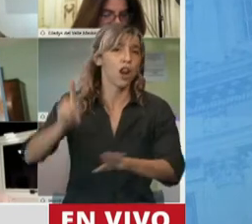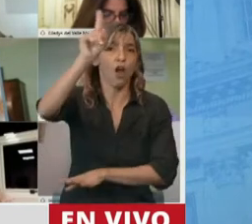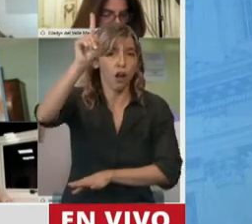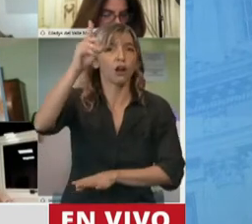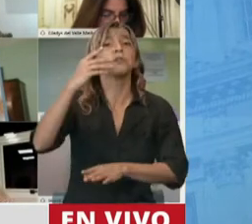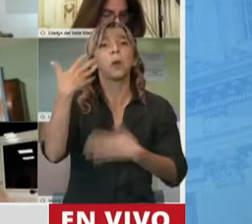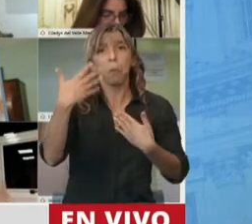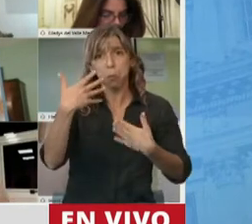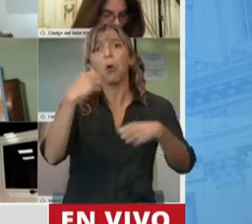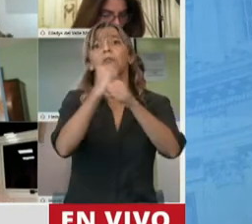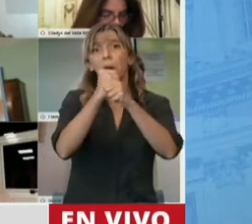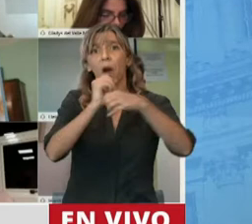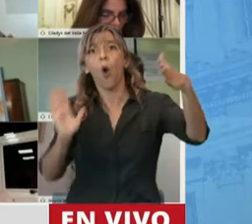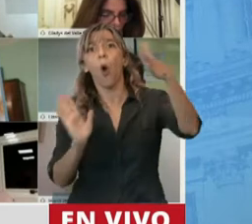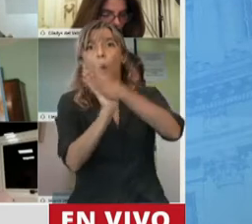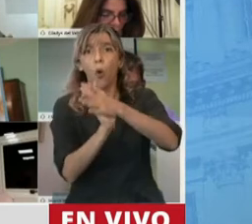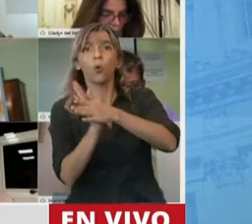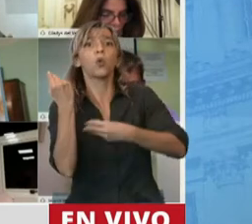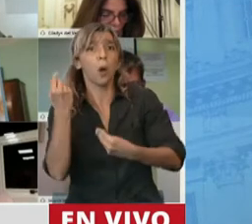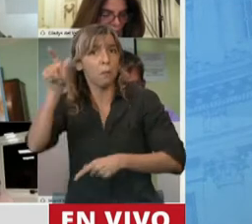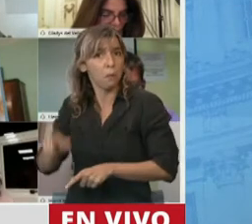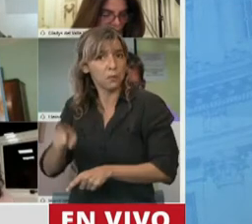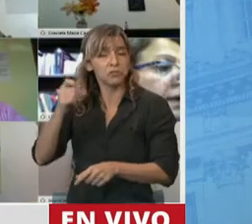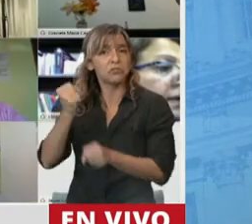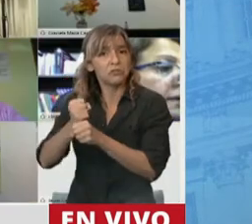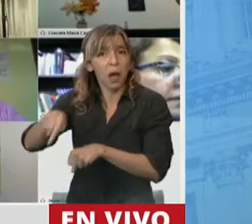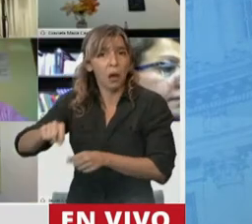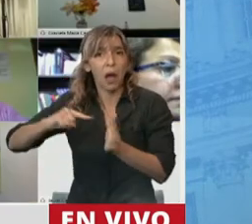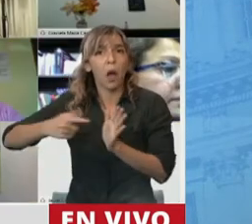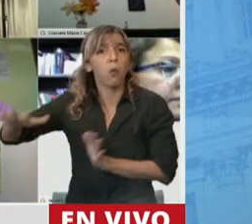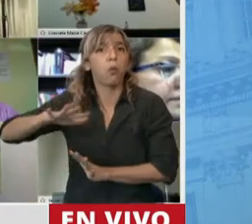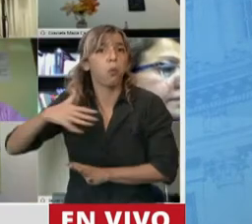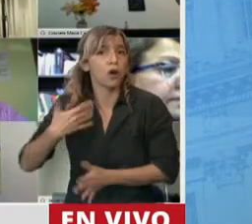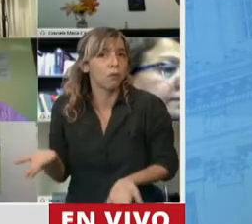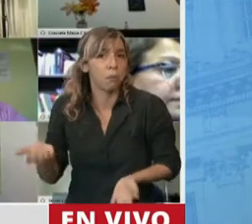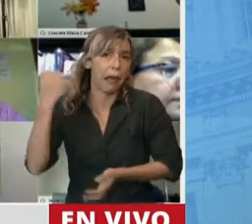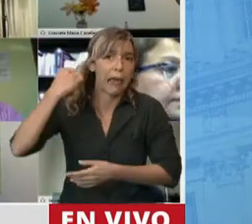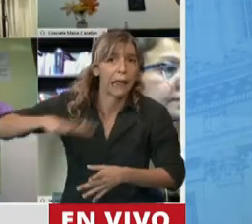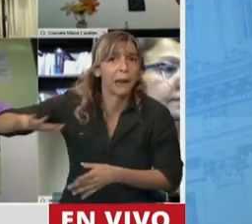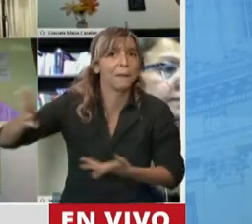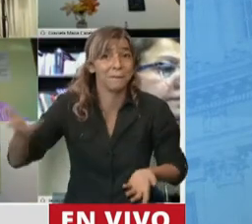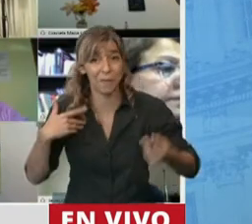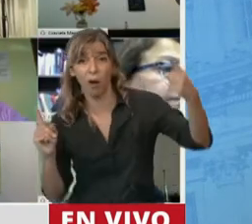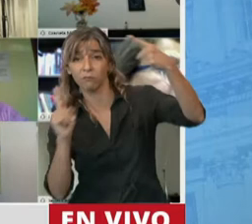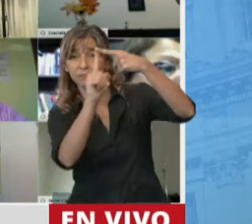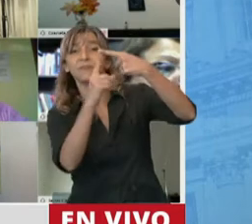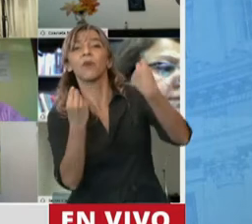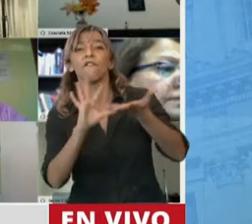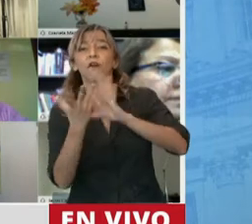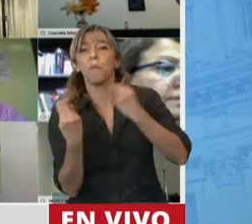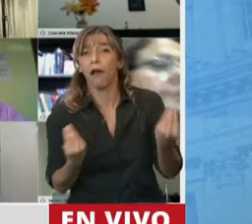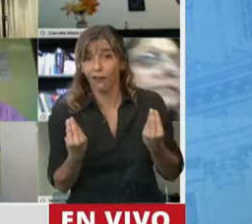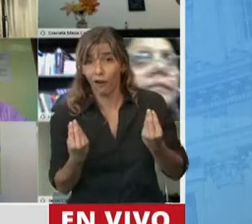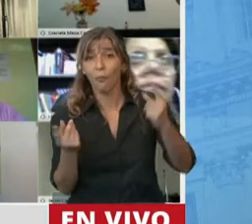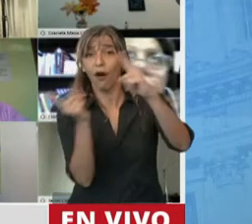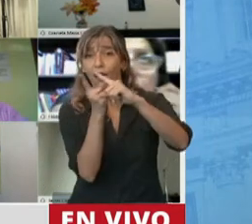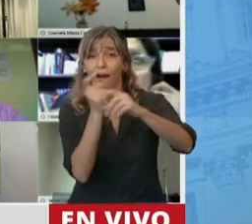Palermo sin pisar Buenos Aires, solo necesita conexión de internet. Pero ojo, que si no